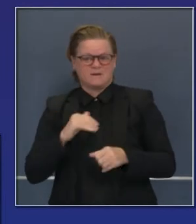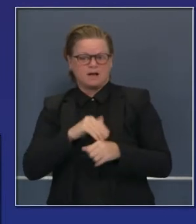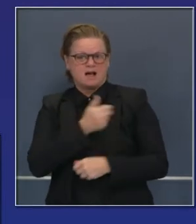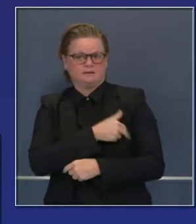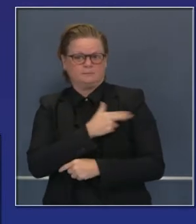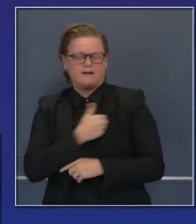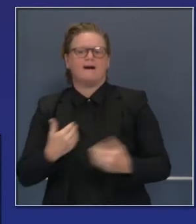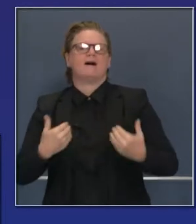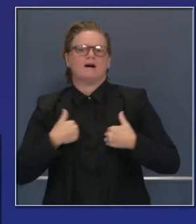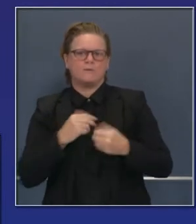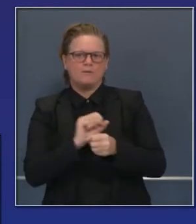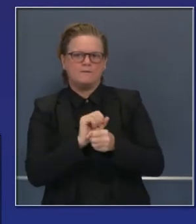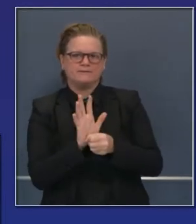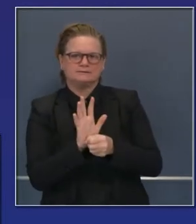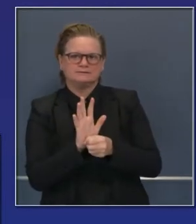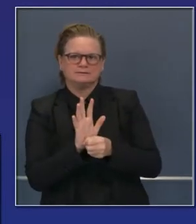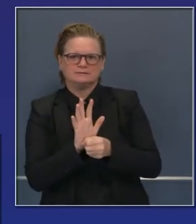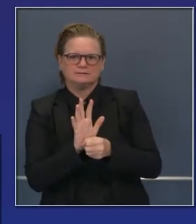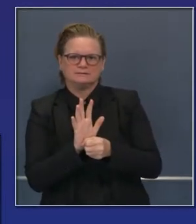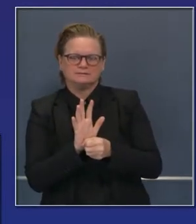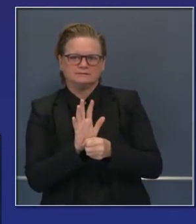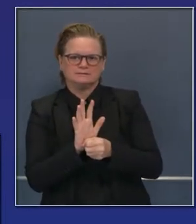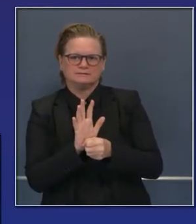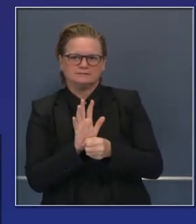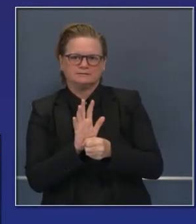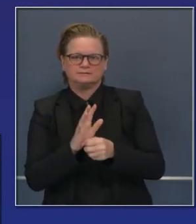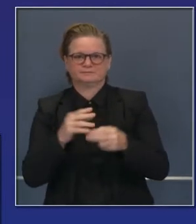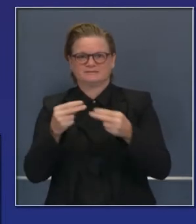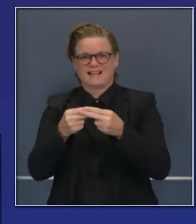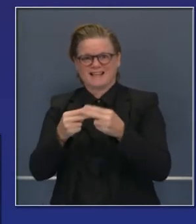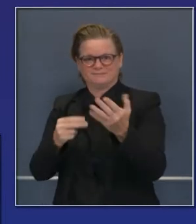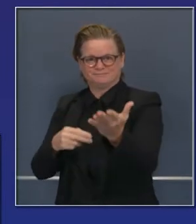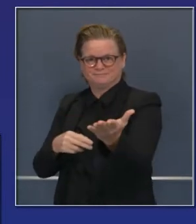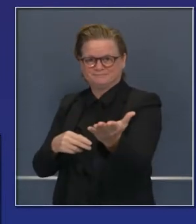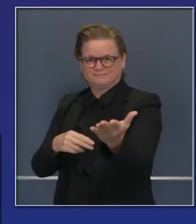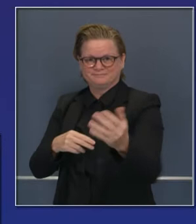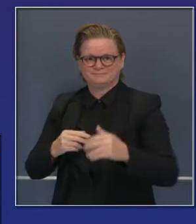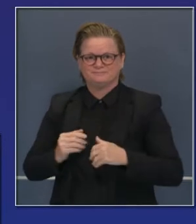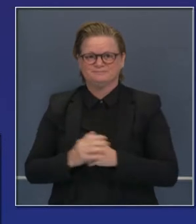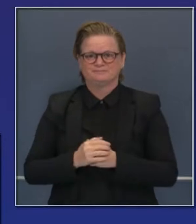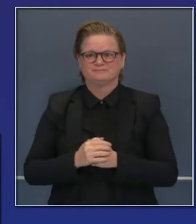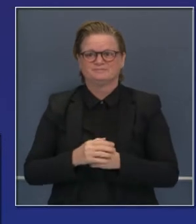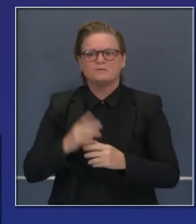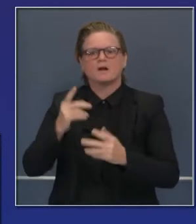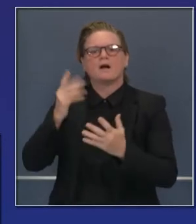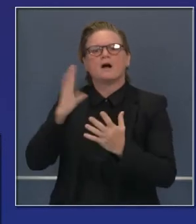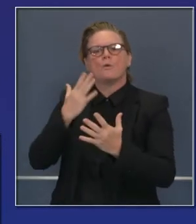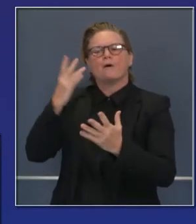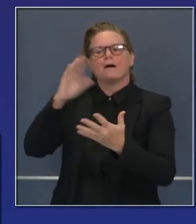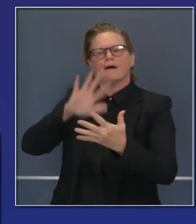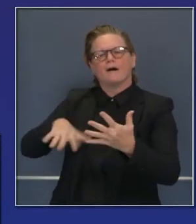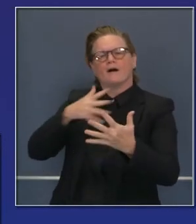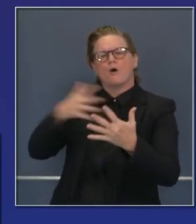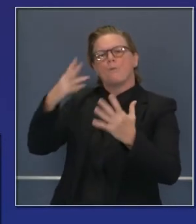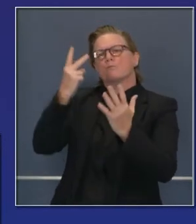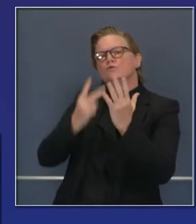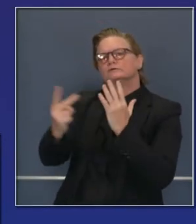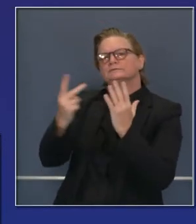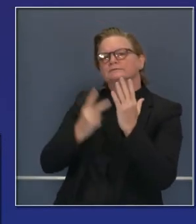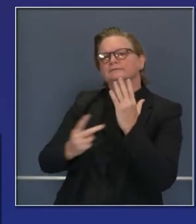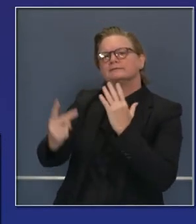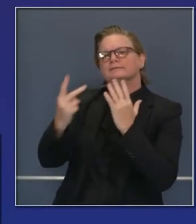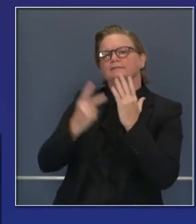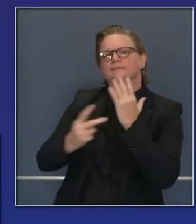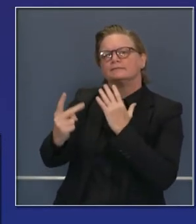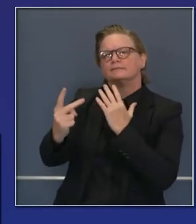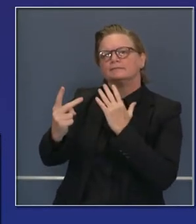Ahora, esta transparencia es una que usamos nosotros internamente y quiero presentarles a ustedes ahora públicamente. Estas las proyecciones.